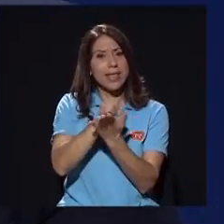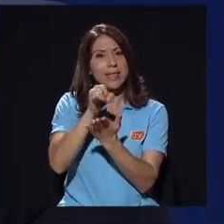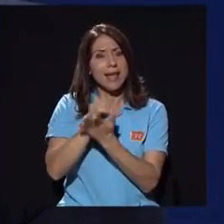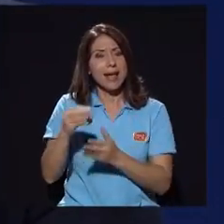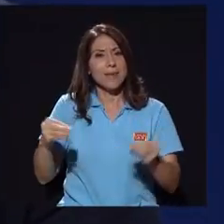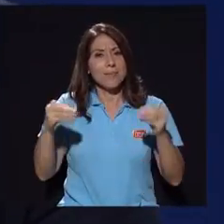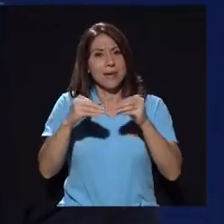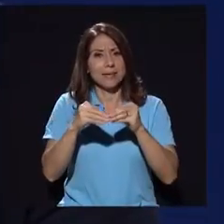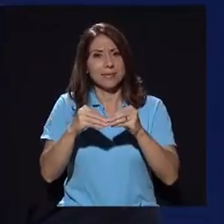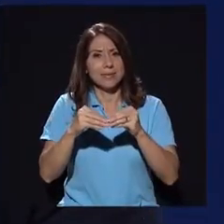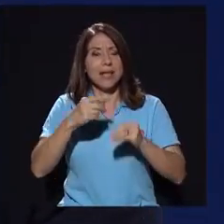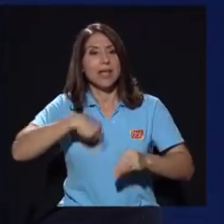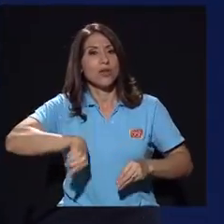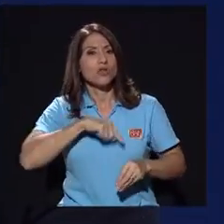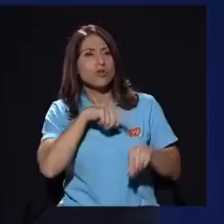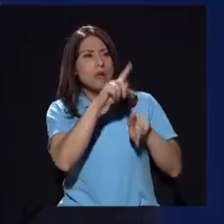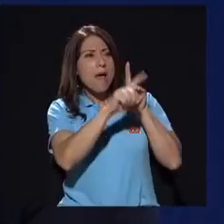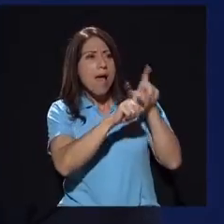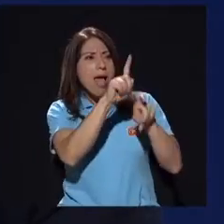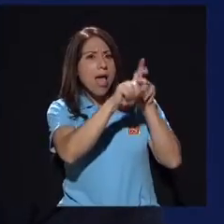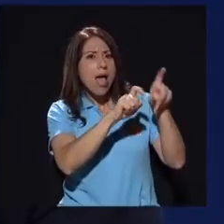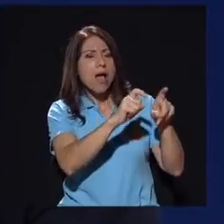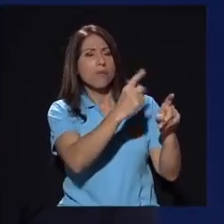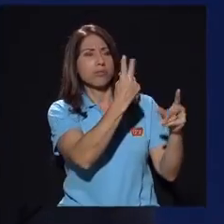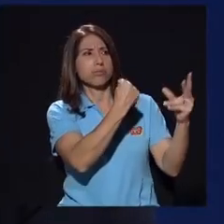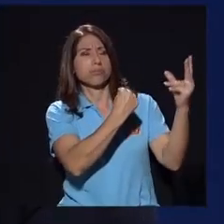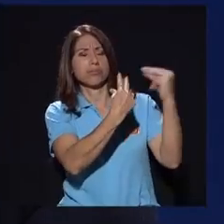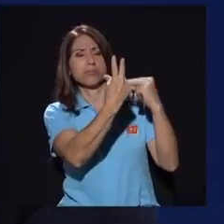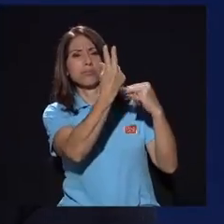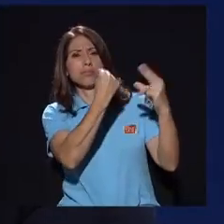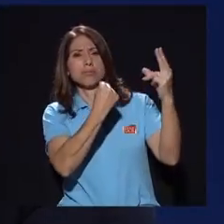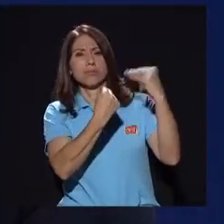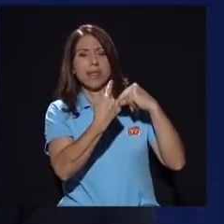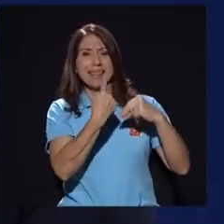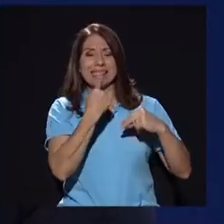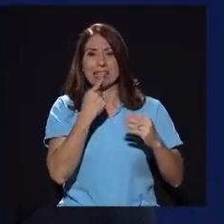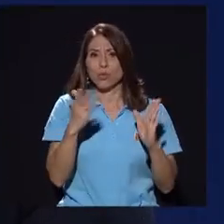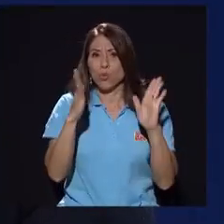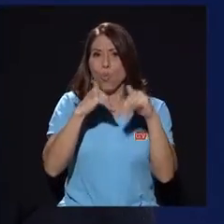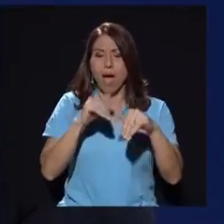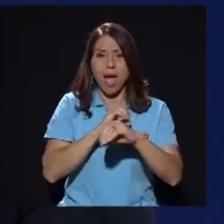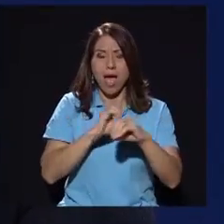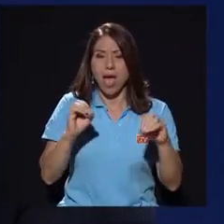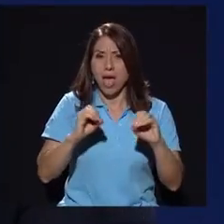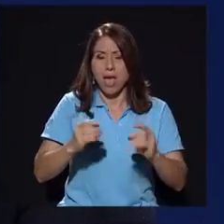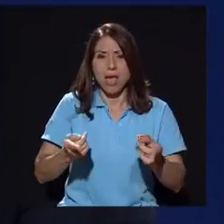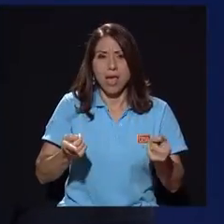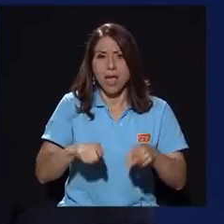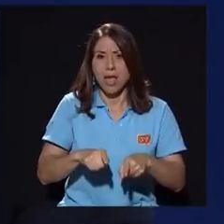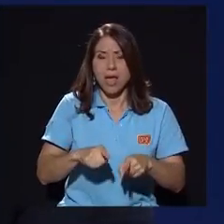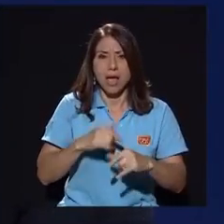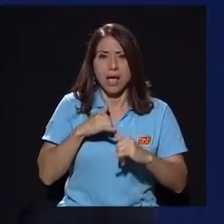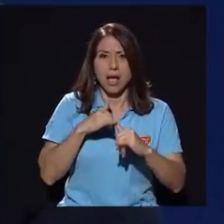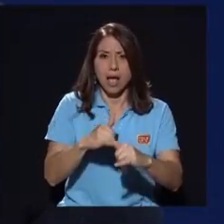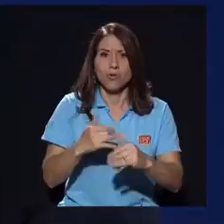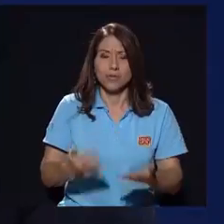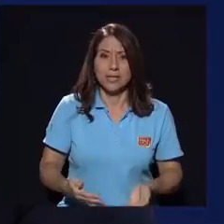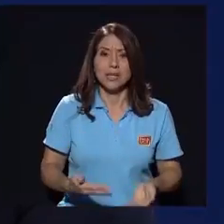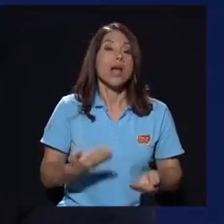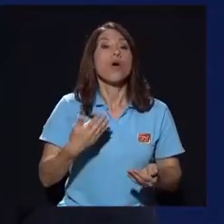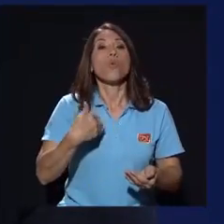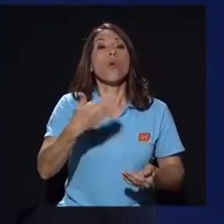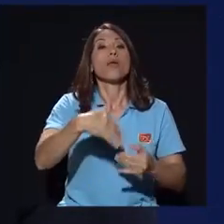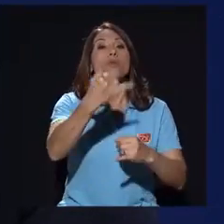más. Y cuanto más preguntábamos, más se nos negaba el hecho de que existieran causas. Al final de cuentas, cuando la